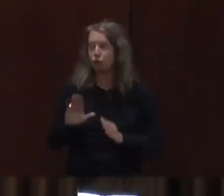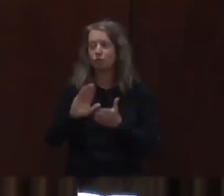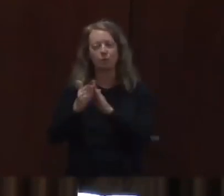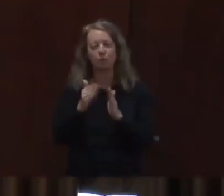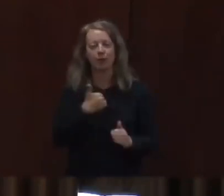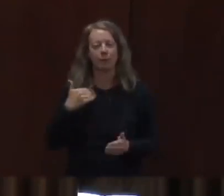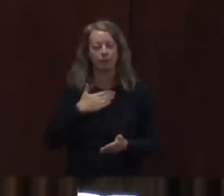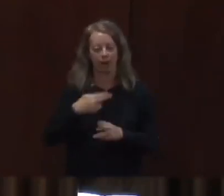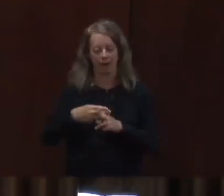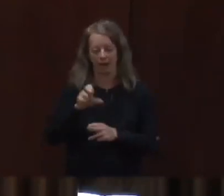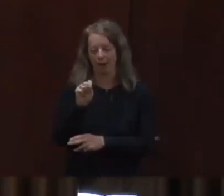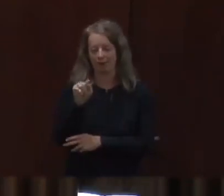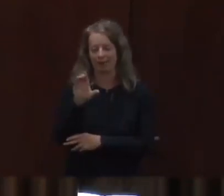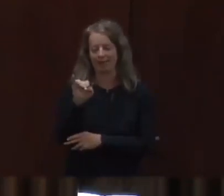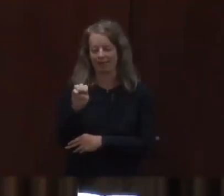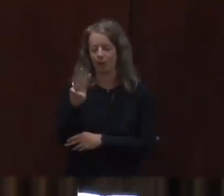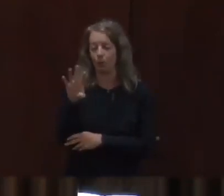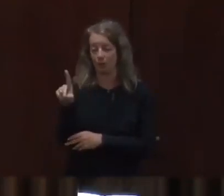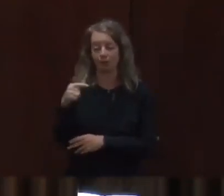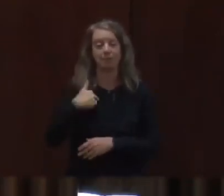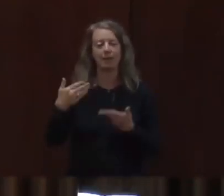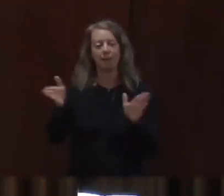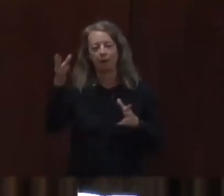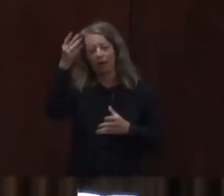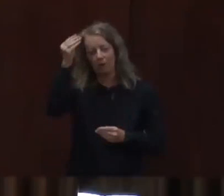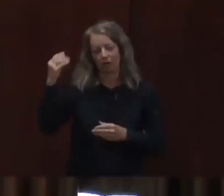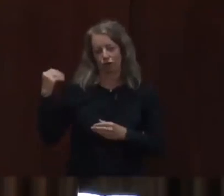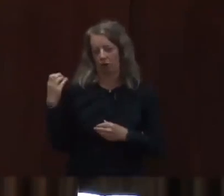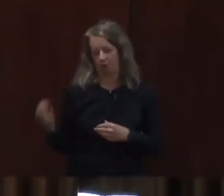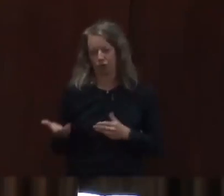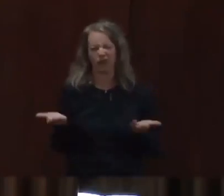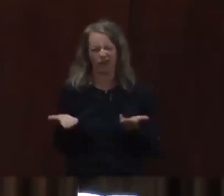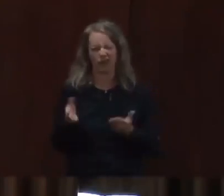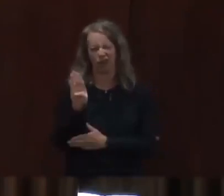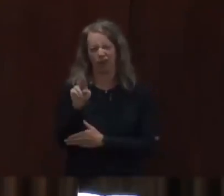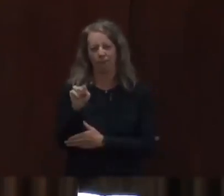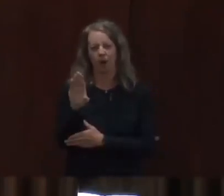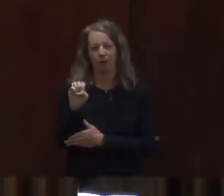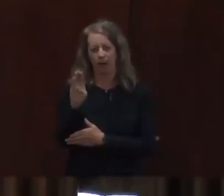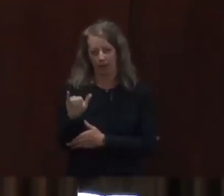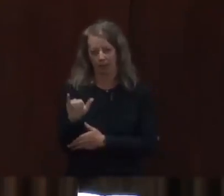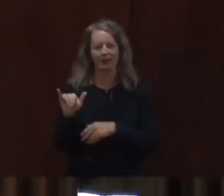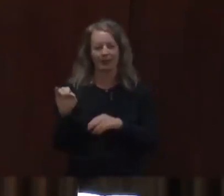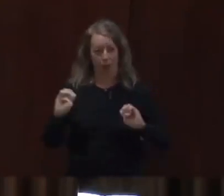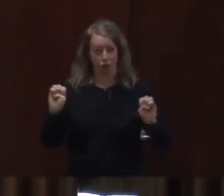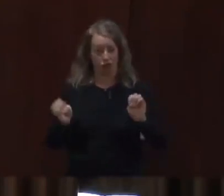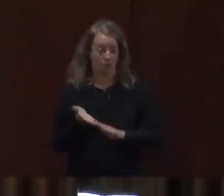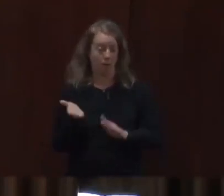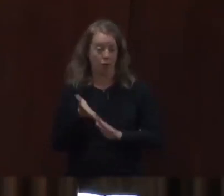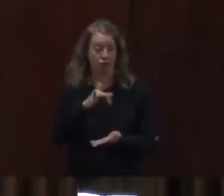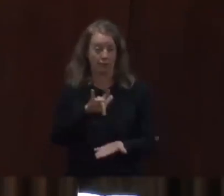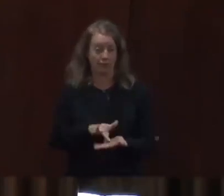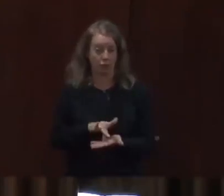Estoy aquí para introducir a nuestros presentadores hoy y para recordarle a nuestra comunidad que seguimos ofreciendo actualizaciones